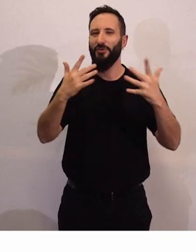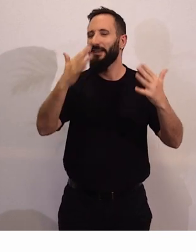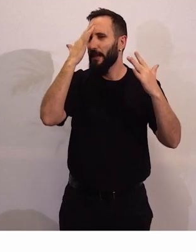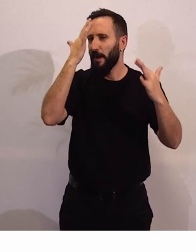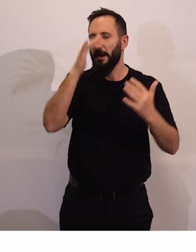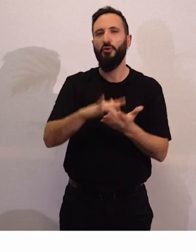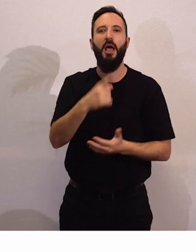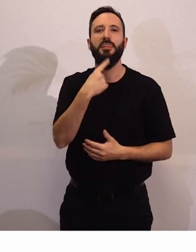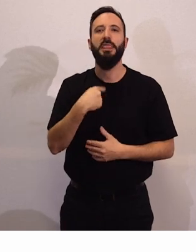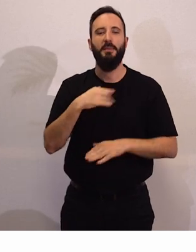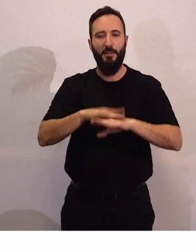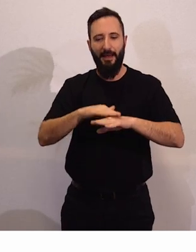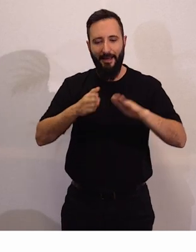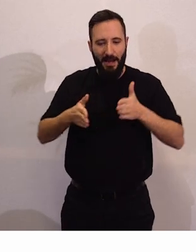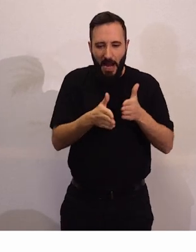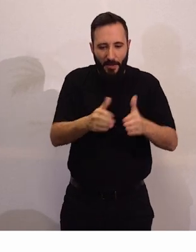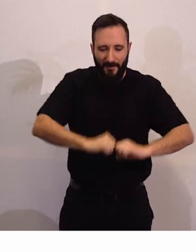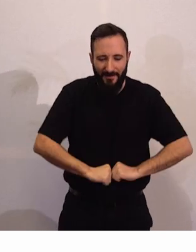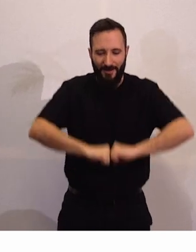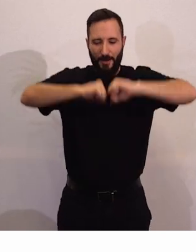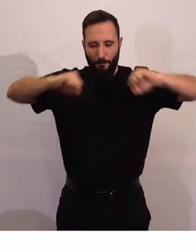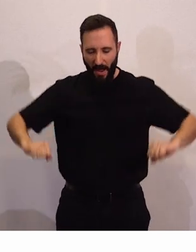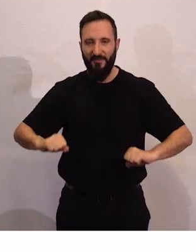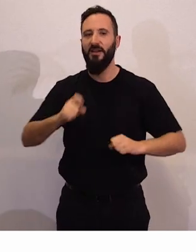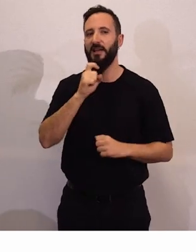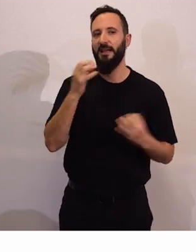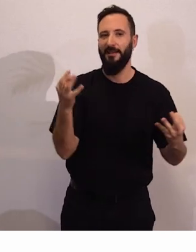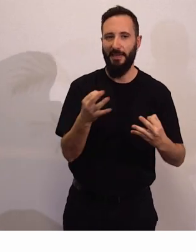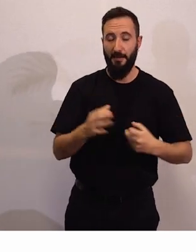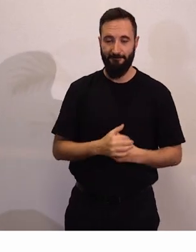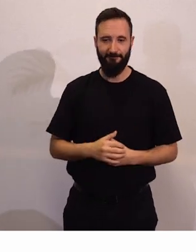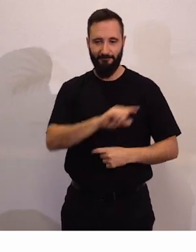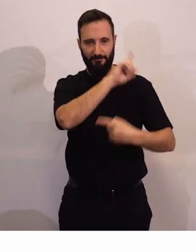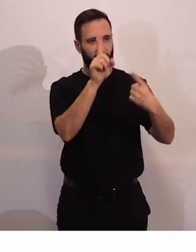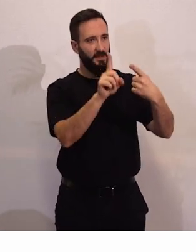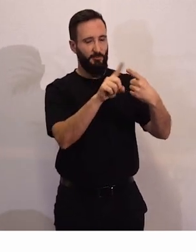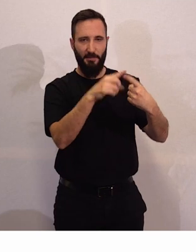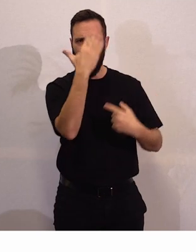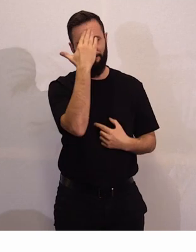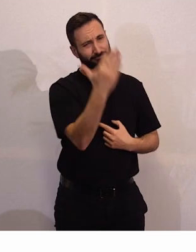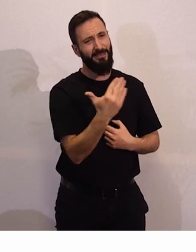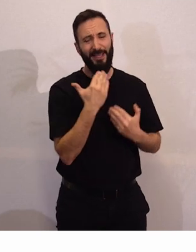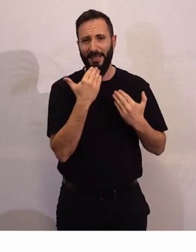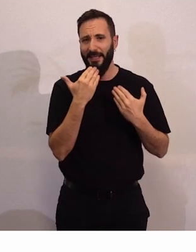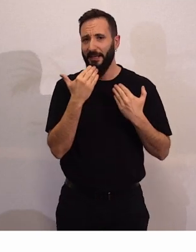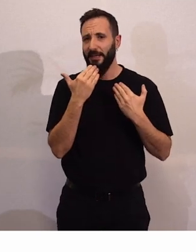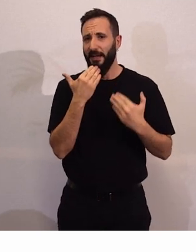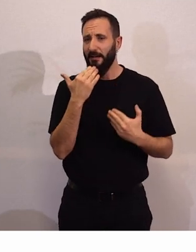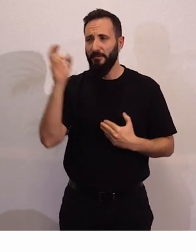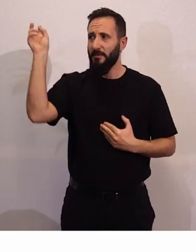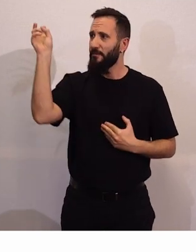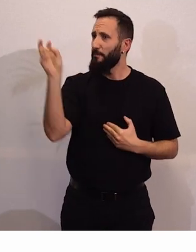para pontenciar este camino? Pablo. Bueno, en primer lugar, de verdad que me gusta mucho poder estar